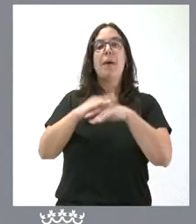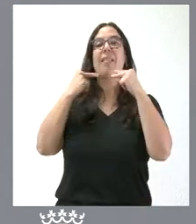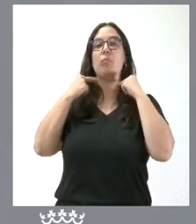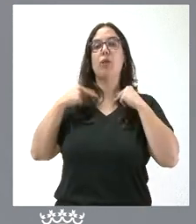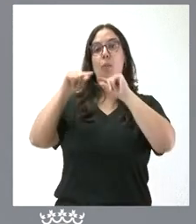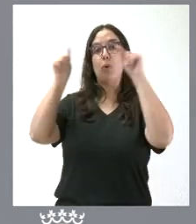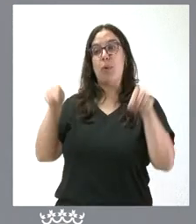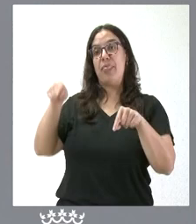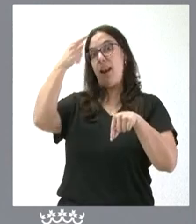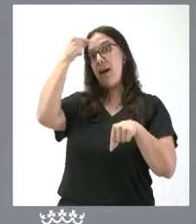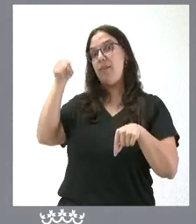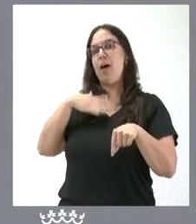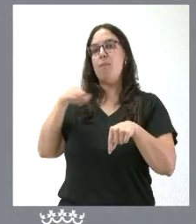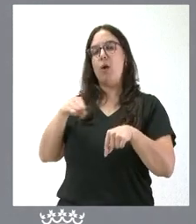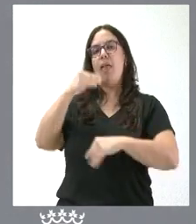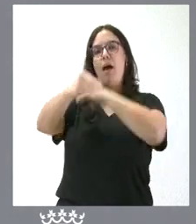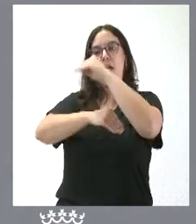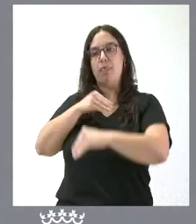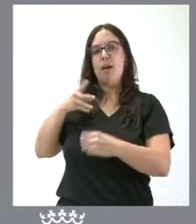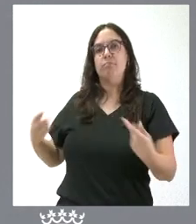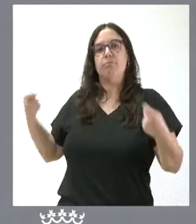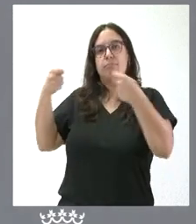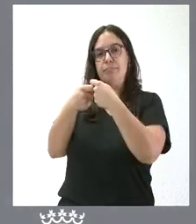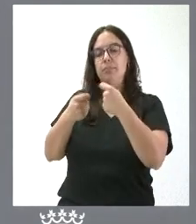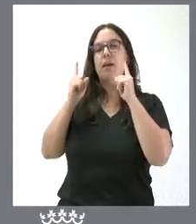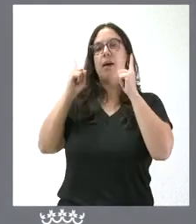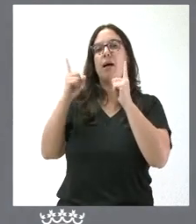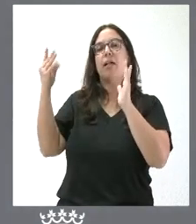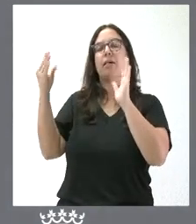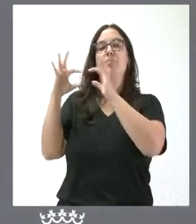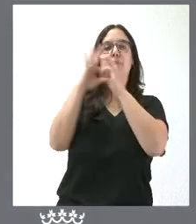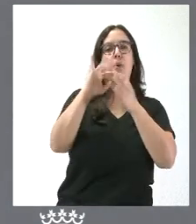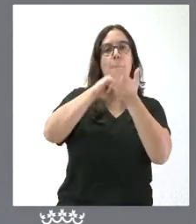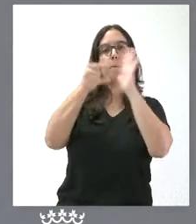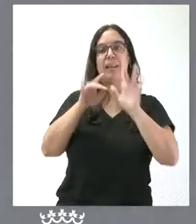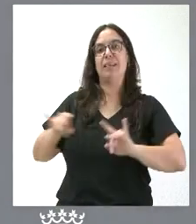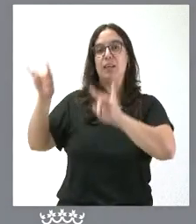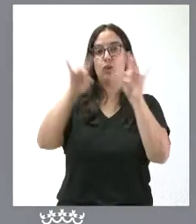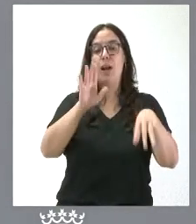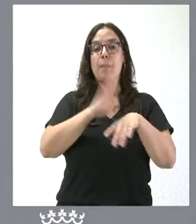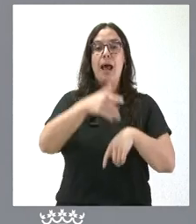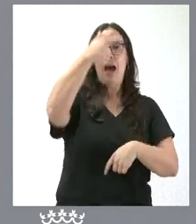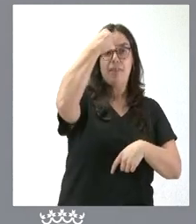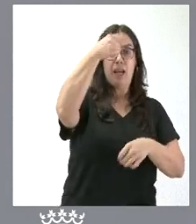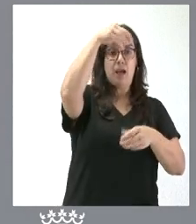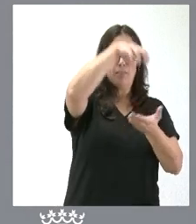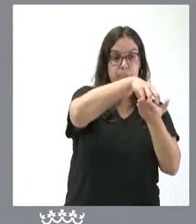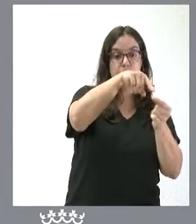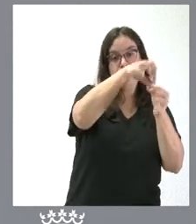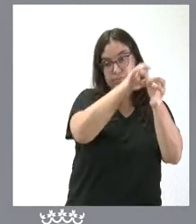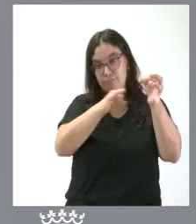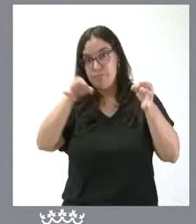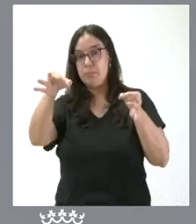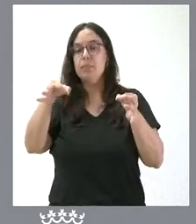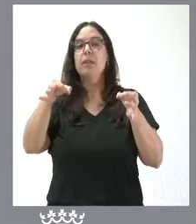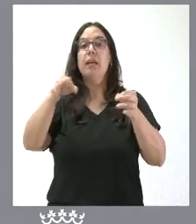Provincial de Ávila pueda desarrollar esta actuación de acuerdo con lo previsto en este plan territorial, de tal forma que, entre Ávila y Sualfoz, se dotará de tres importantes